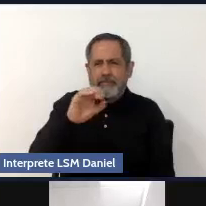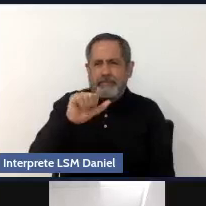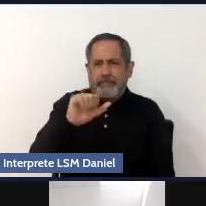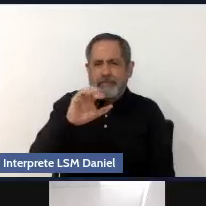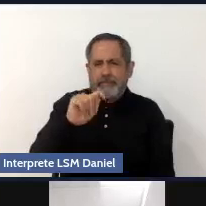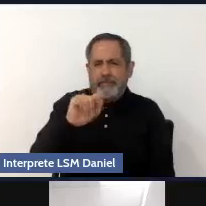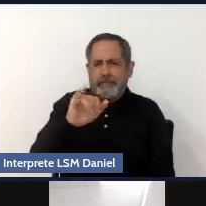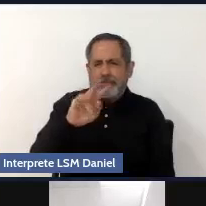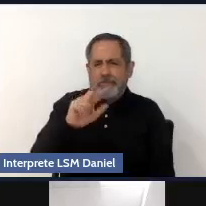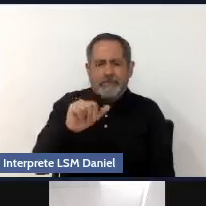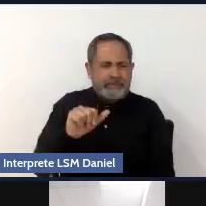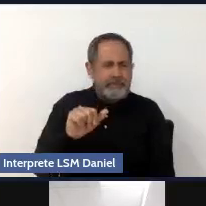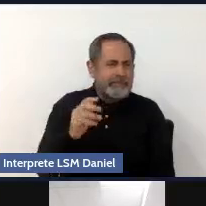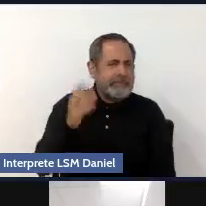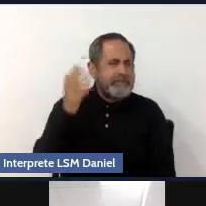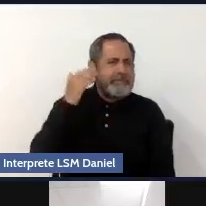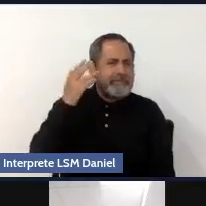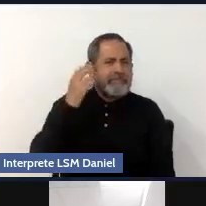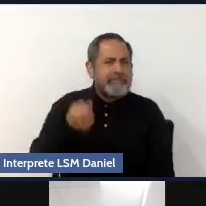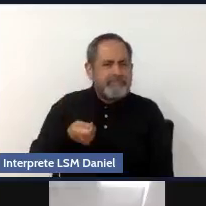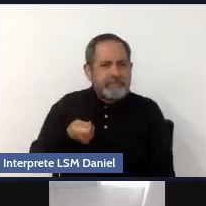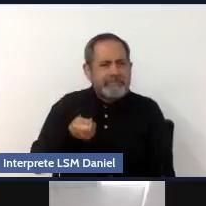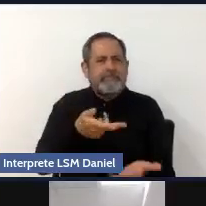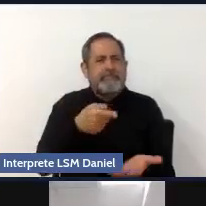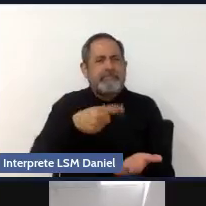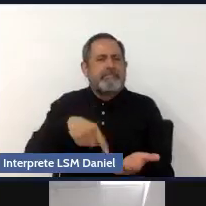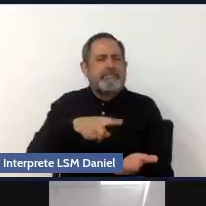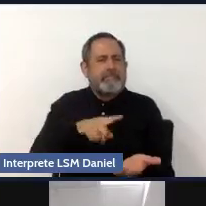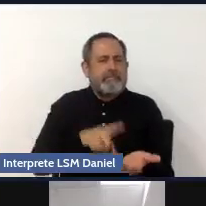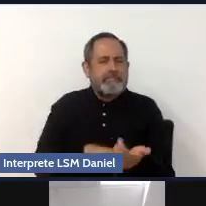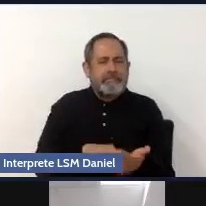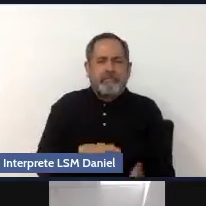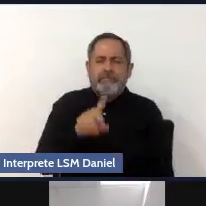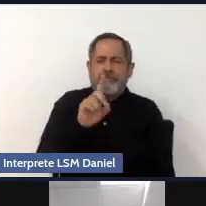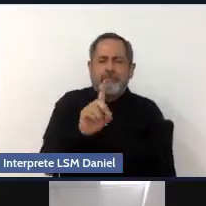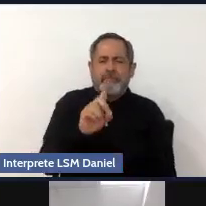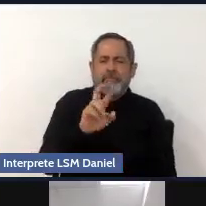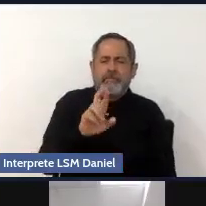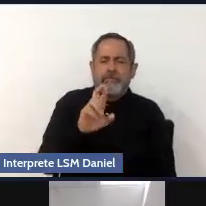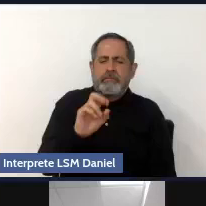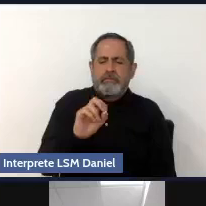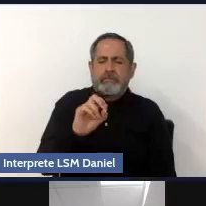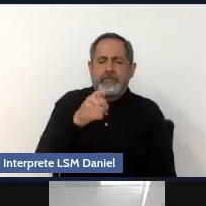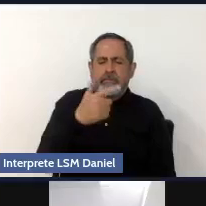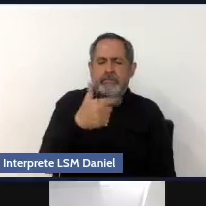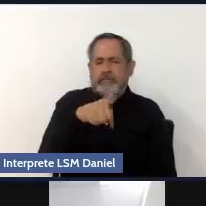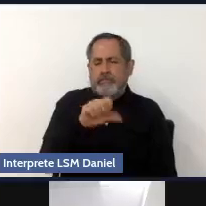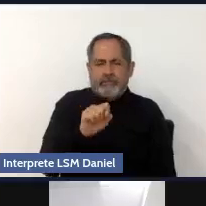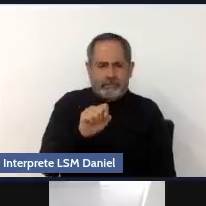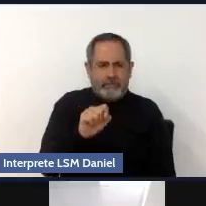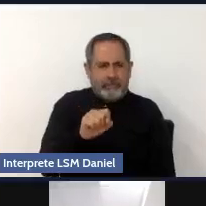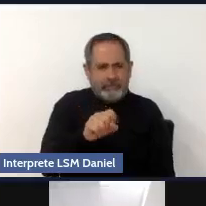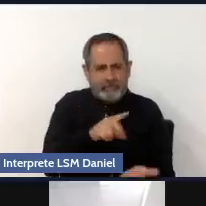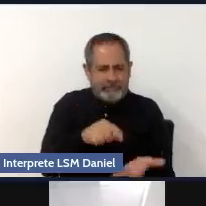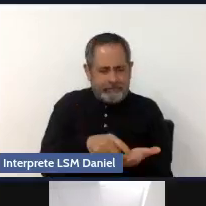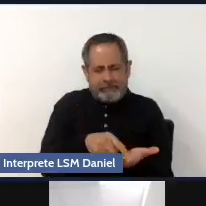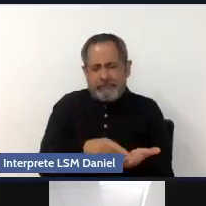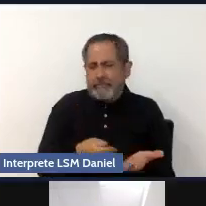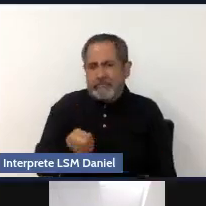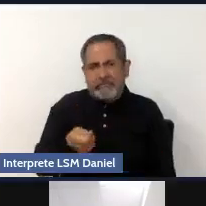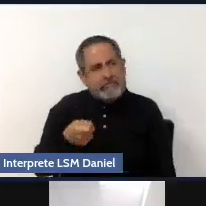un poco despectivo era el de drogas, ¿no? Una persona era drogadicta.